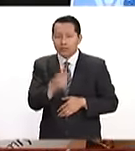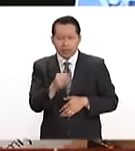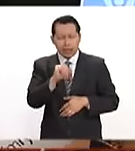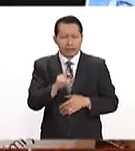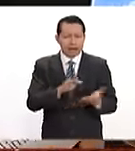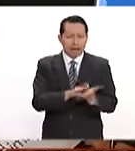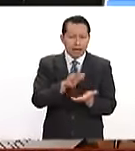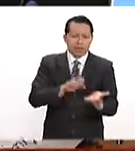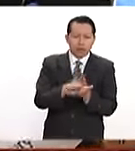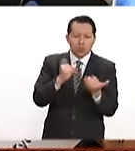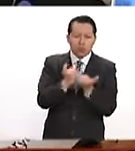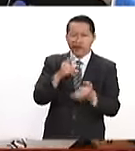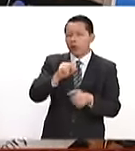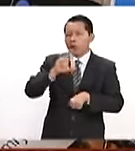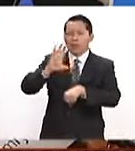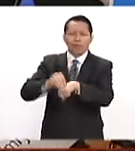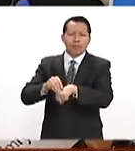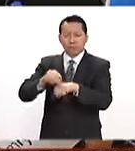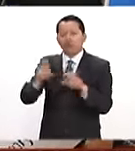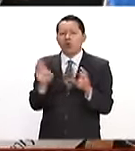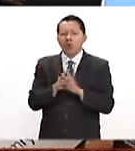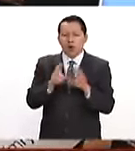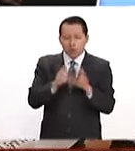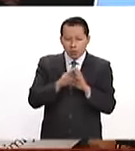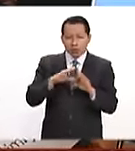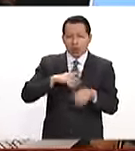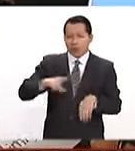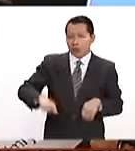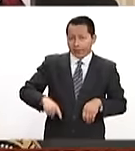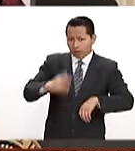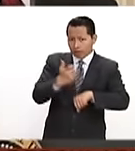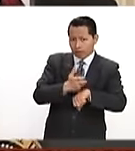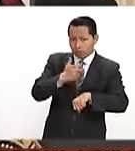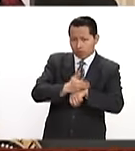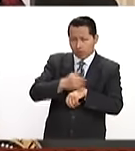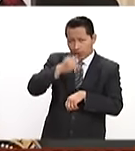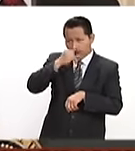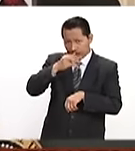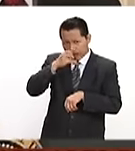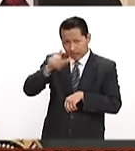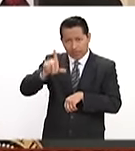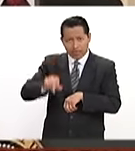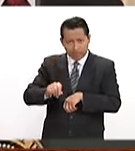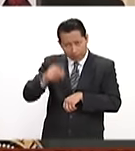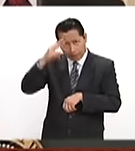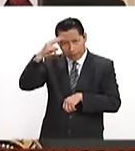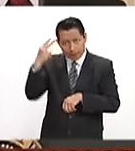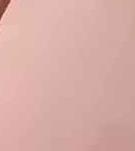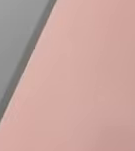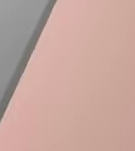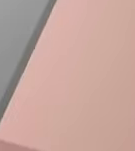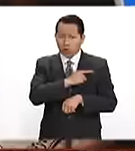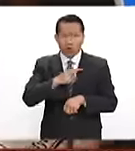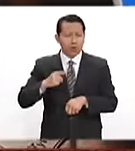permitir más ofensas por parte del gobierno de Estados Unidos a nuestro país.